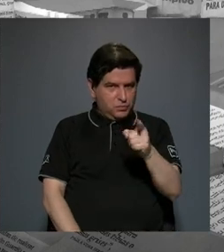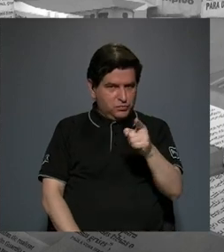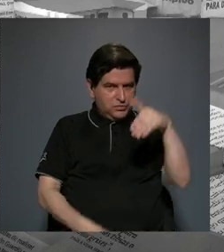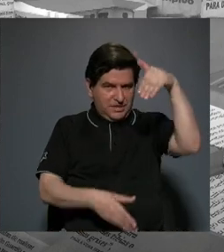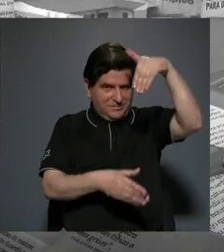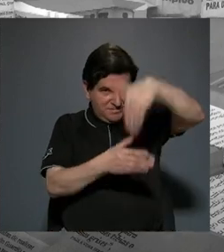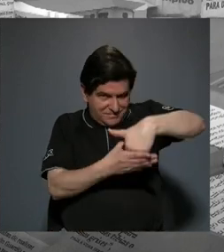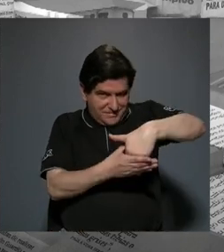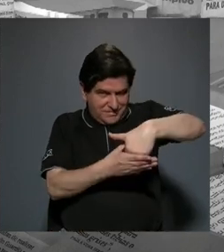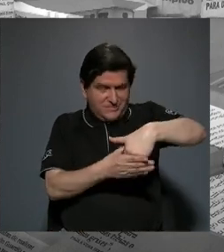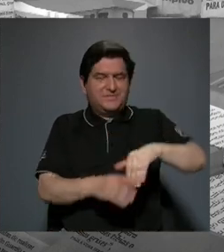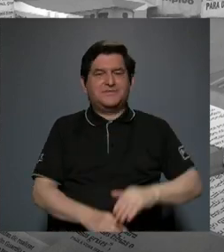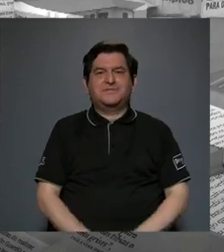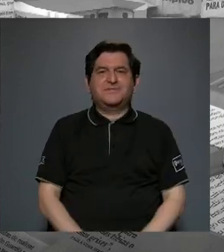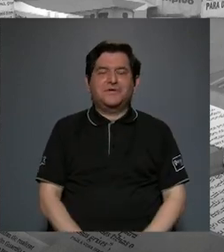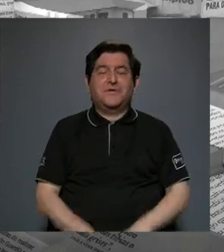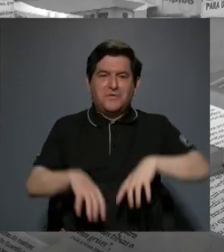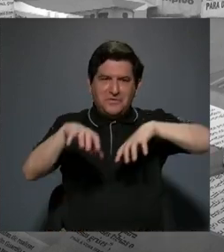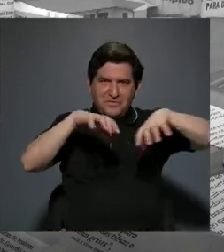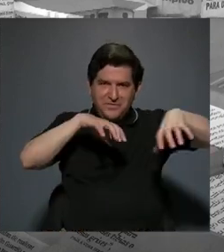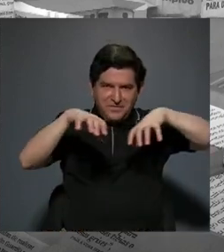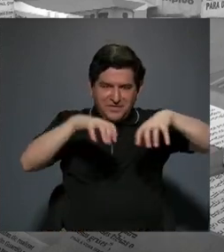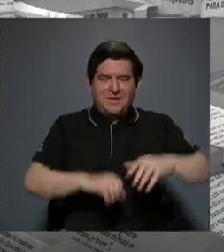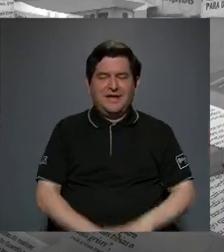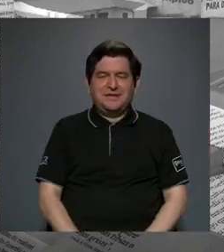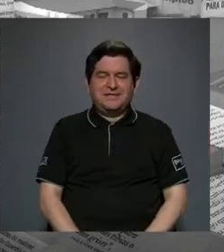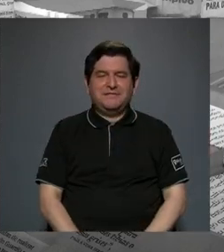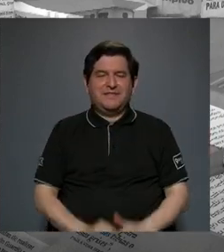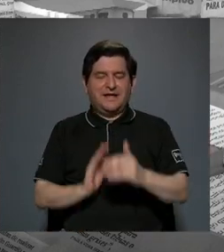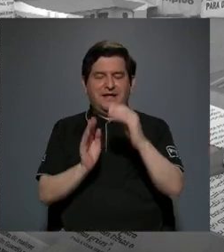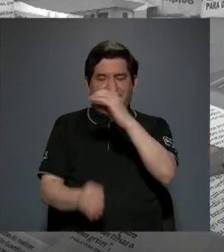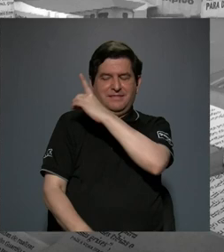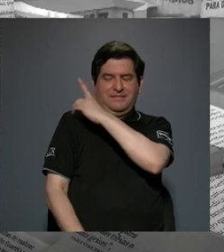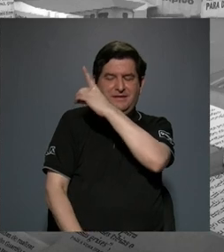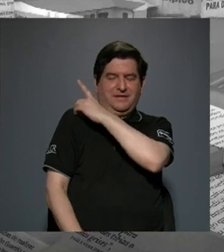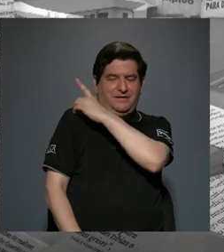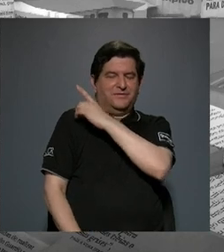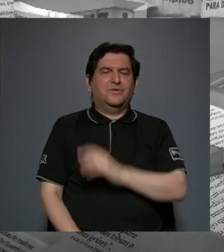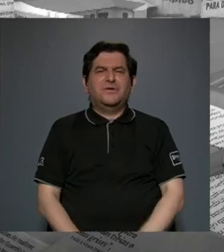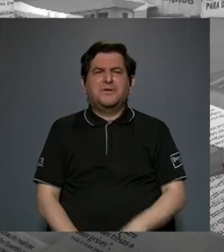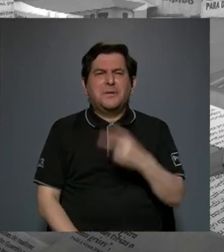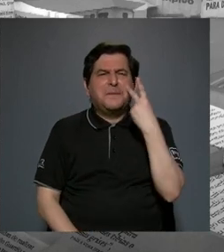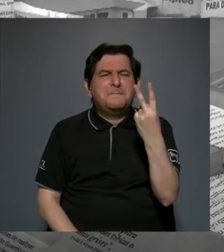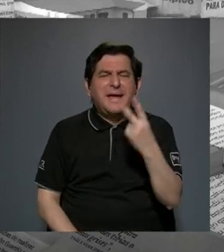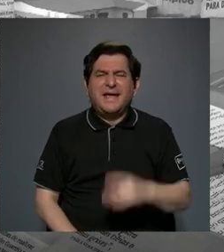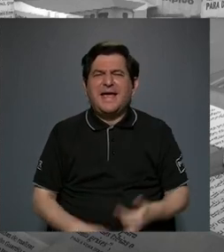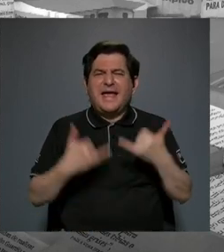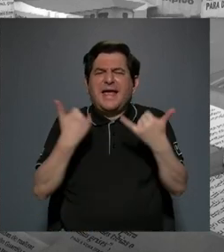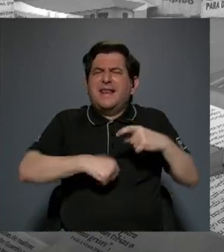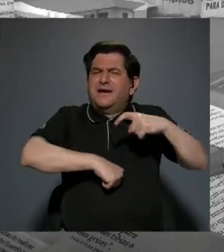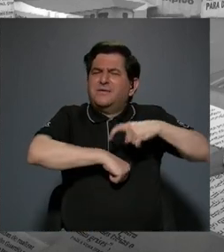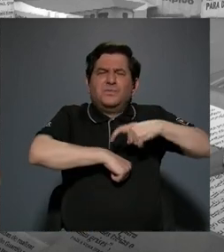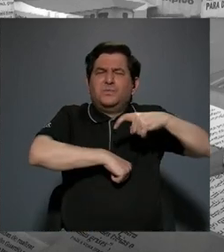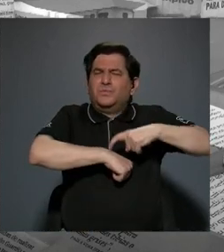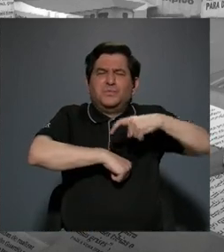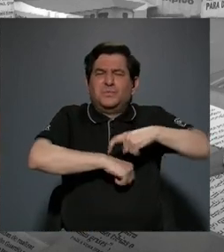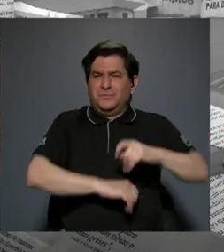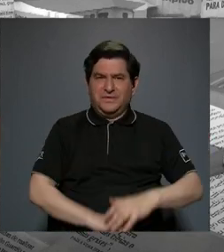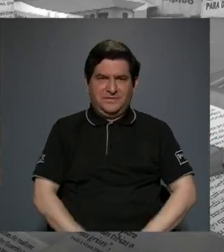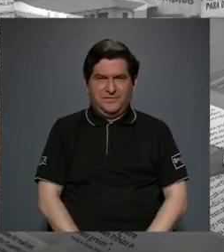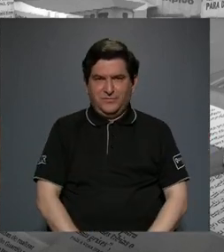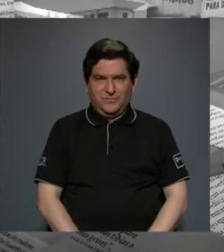inmerso dentro de esa actividad cultural que usted dirige ¿cómo ve estos tiempos de